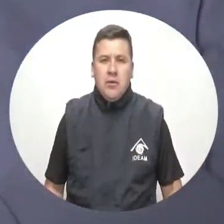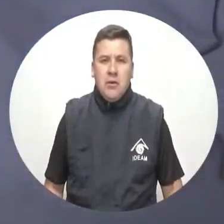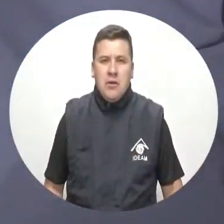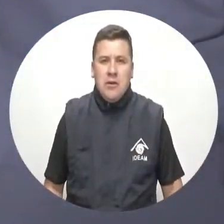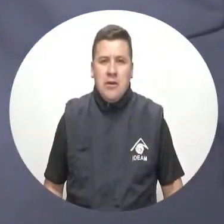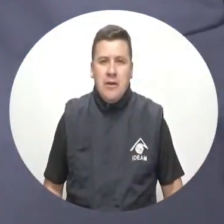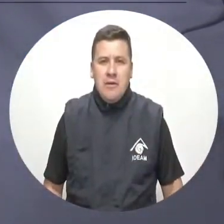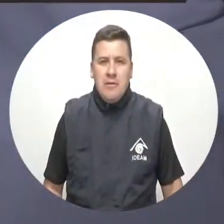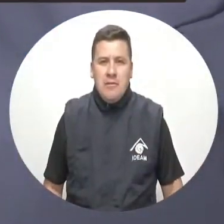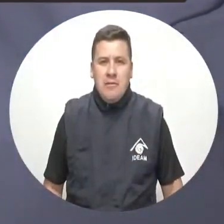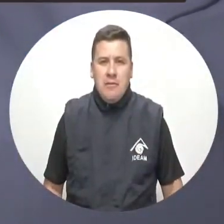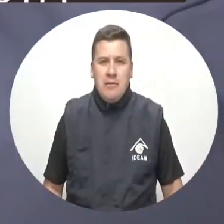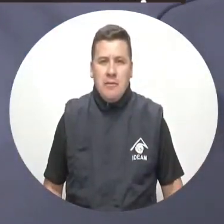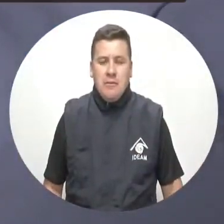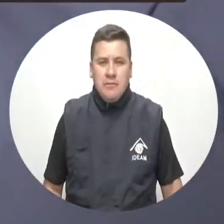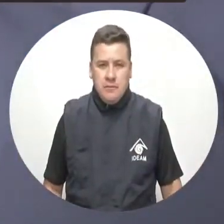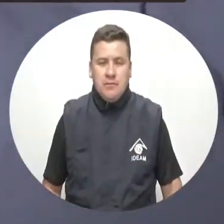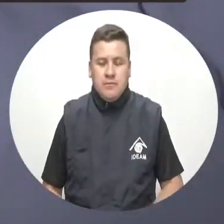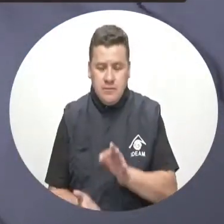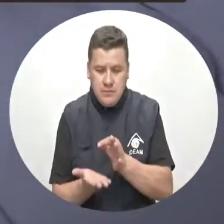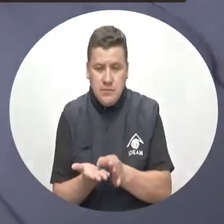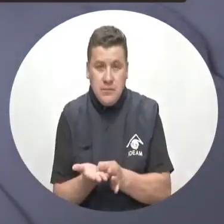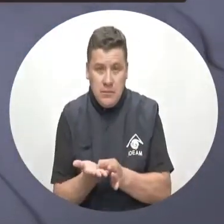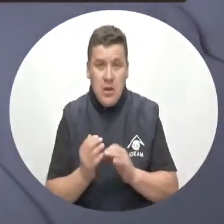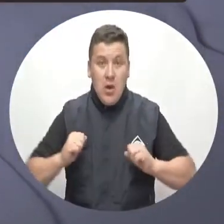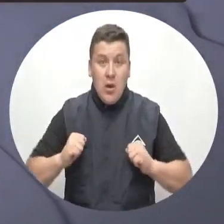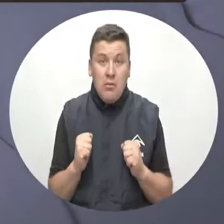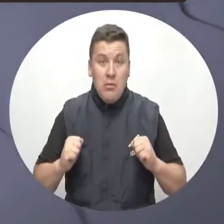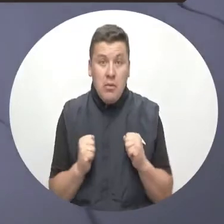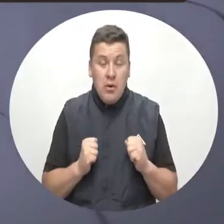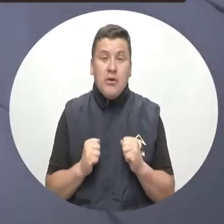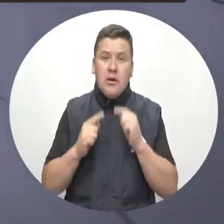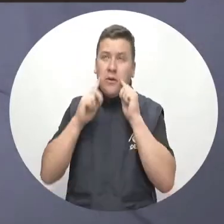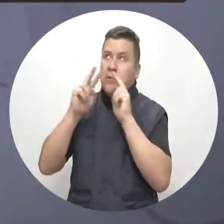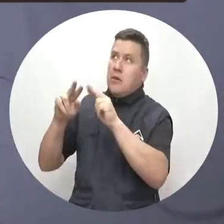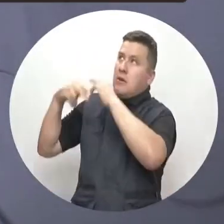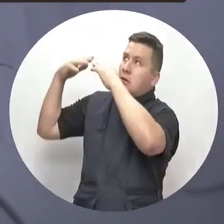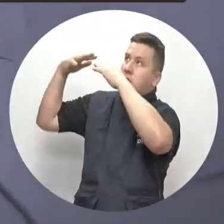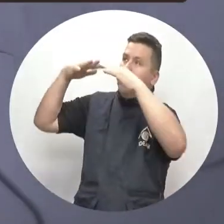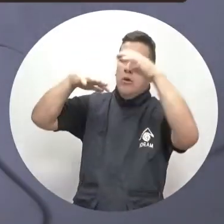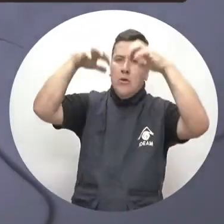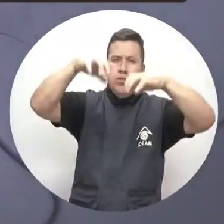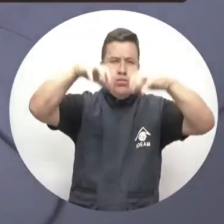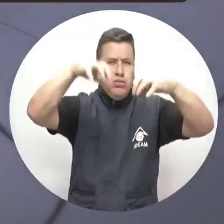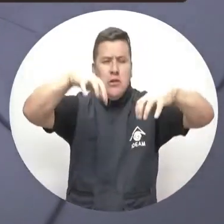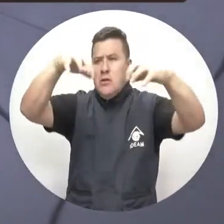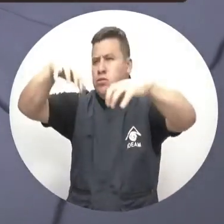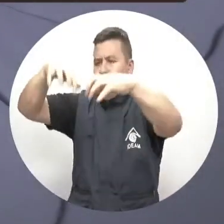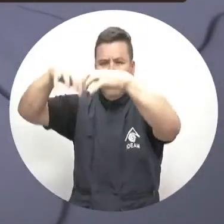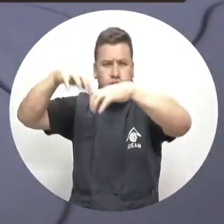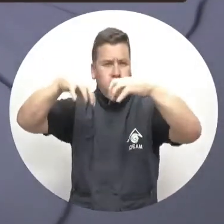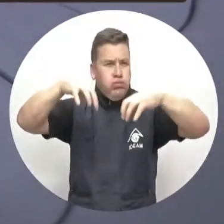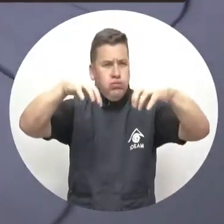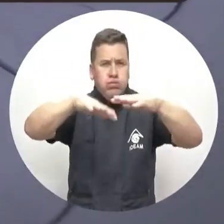Para la capital de la república se prevé cielo nublado con lloviznas aisladas en diferentes sectores de la ciudad.